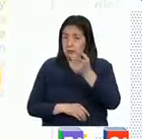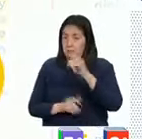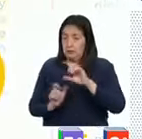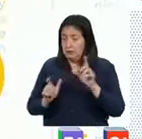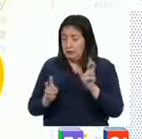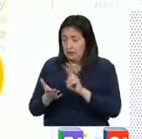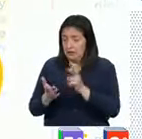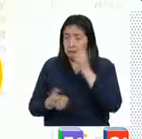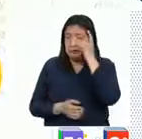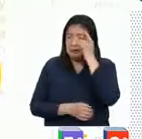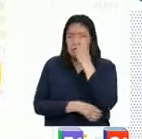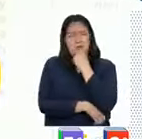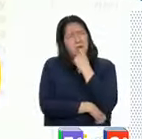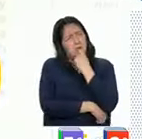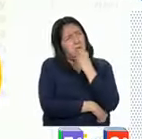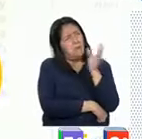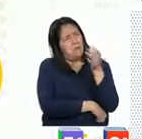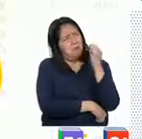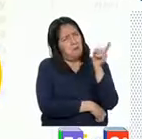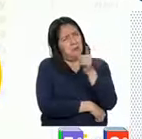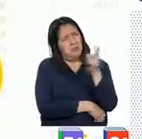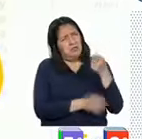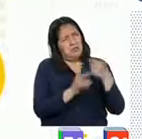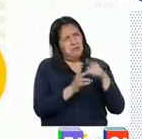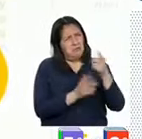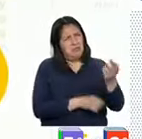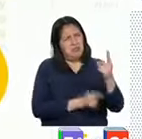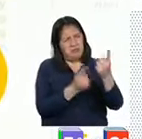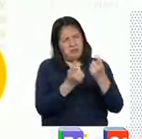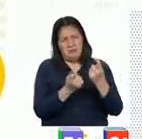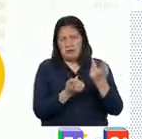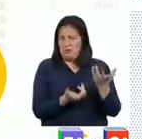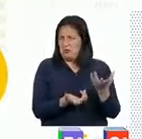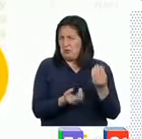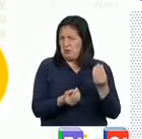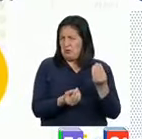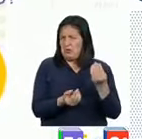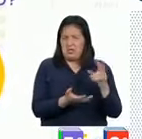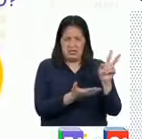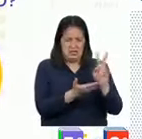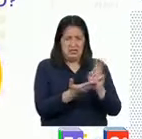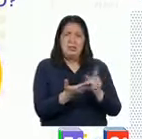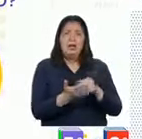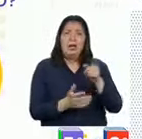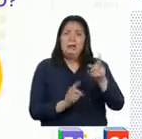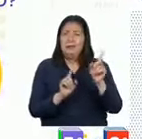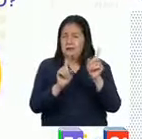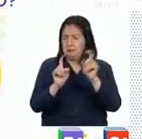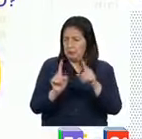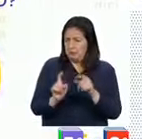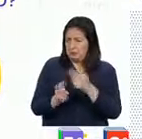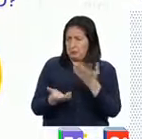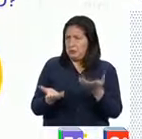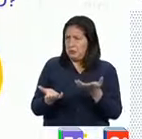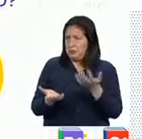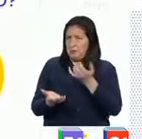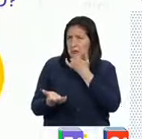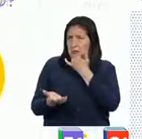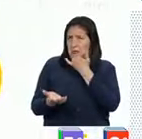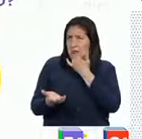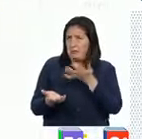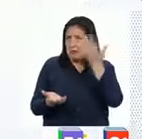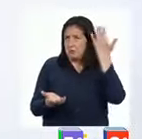pienso. ¿Por qué será que el texto comienza haciéndome preguntas? ¿Estas preguntas se relacionan con cosas que me han